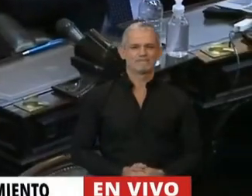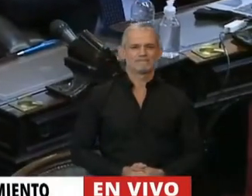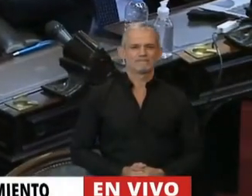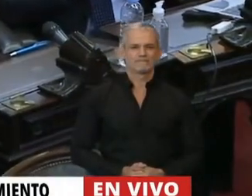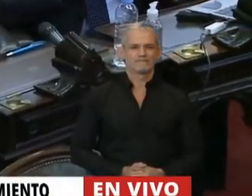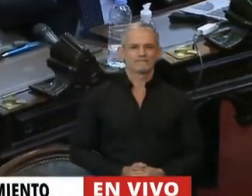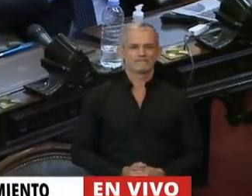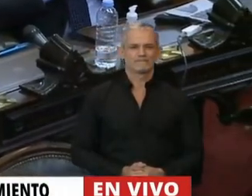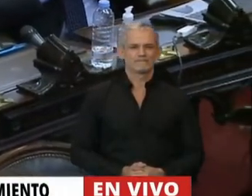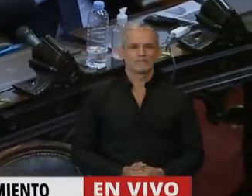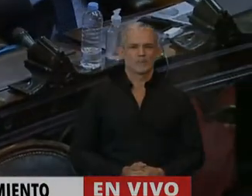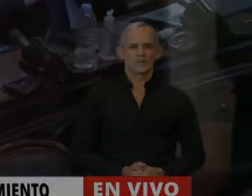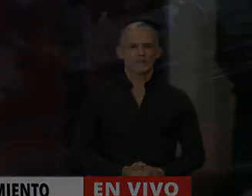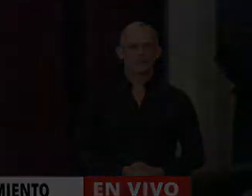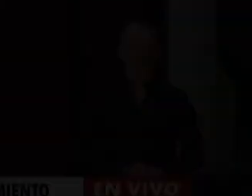Gracias, diputado de Ritondo.